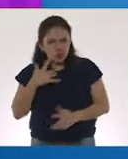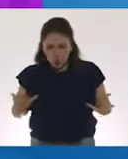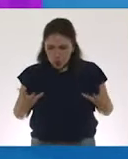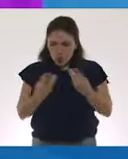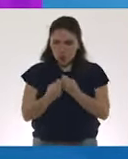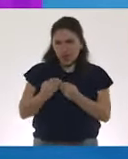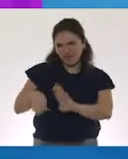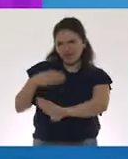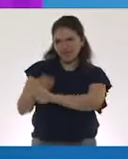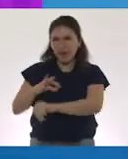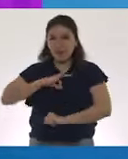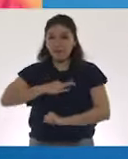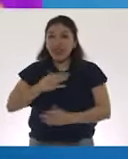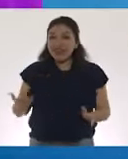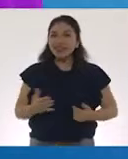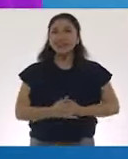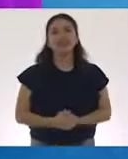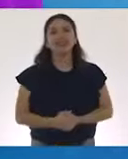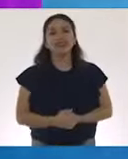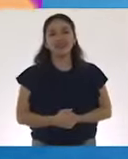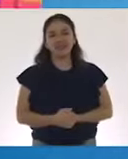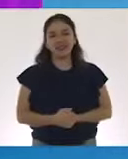contra este virus. ¡Gracias!